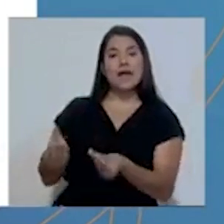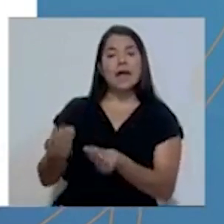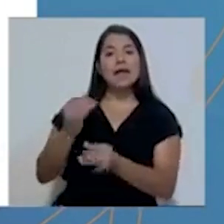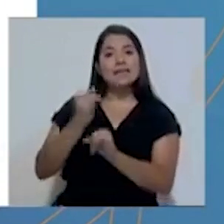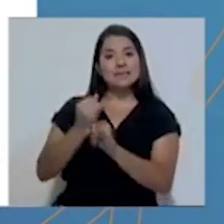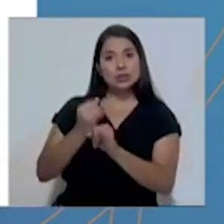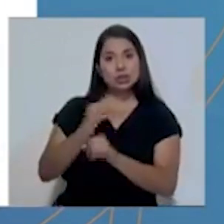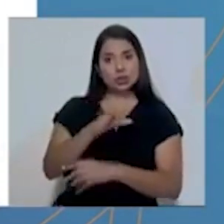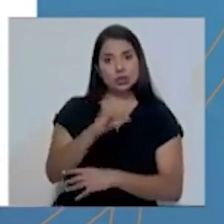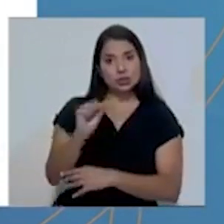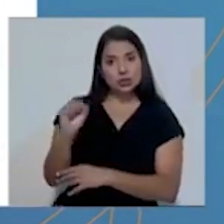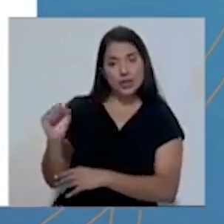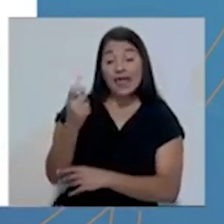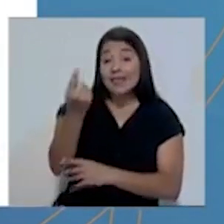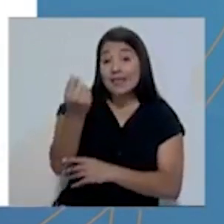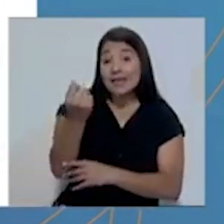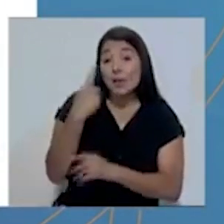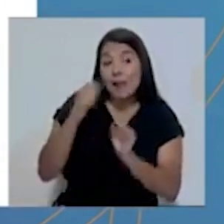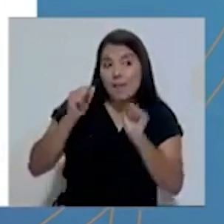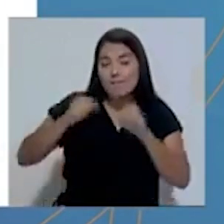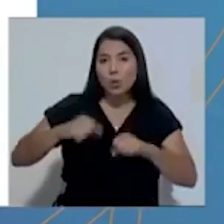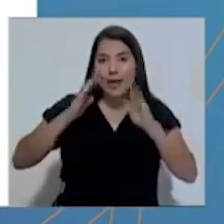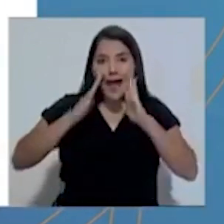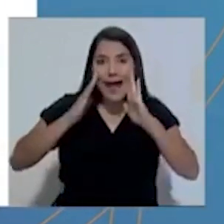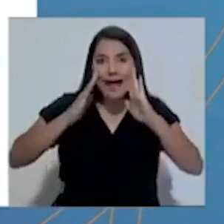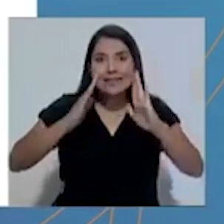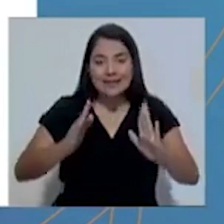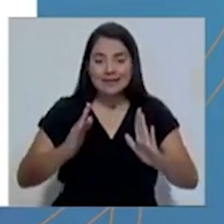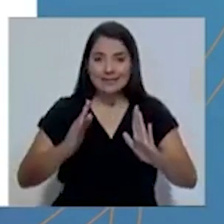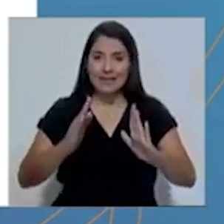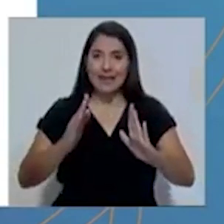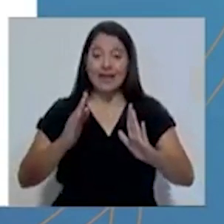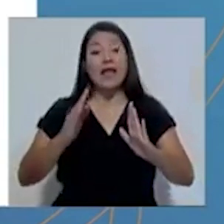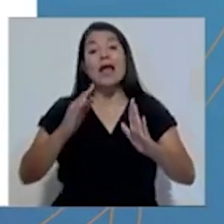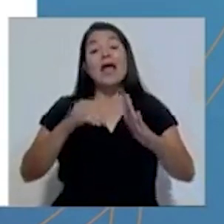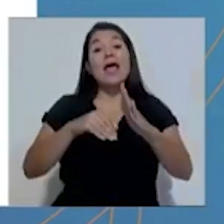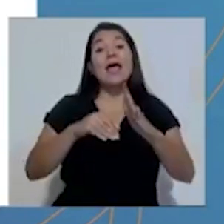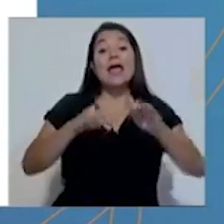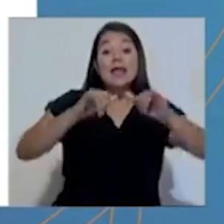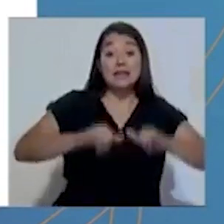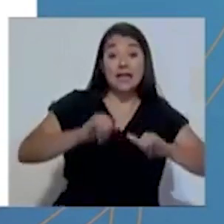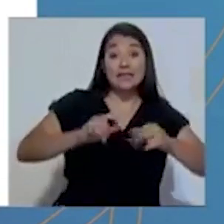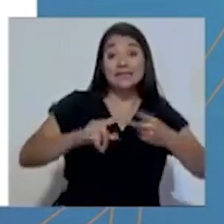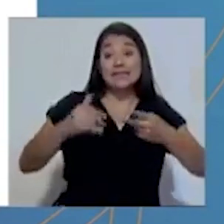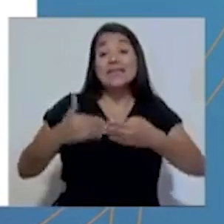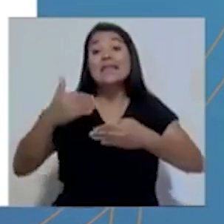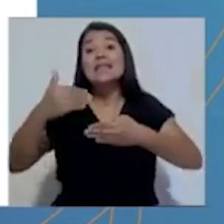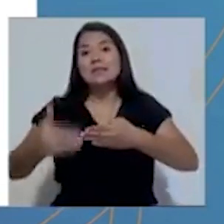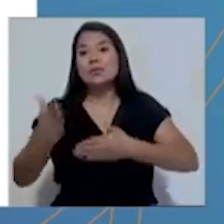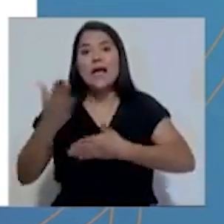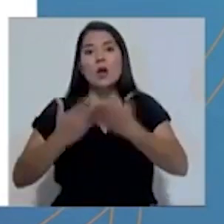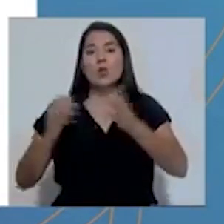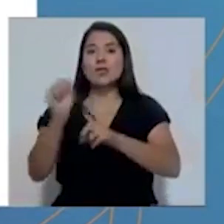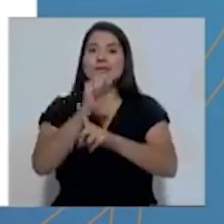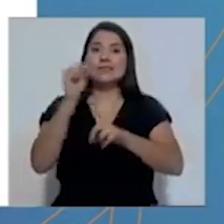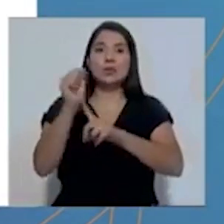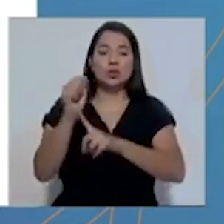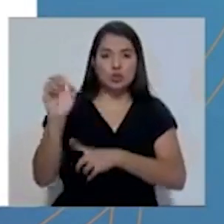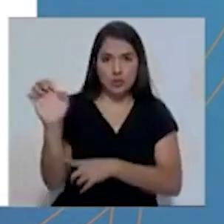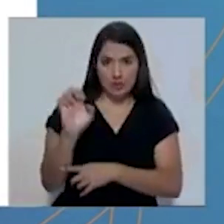recursos para la gestión de operaciones de respuesta y recuperación durante y después de un suceso,